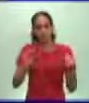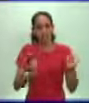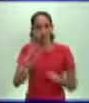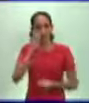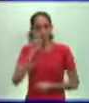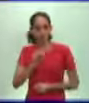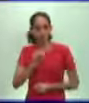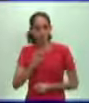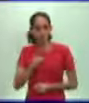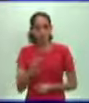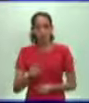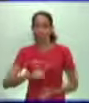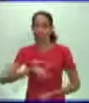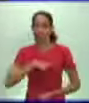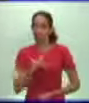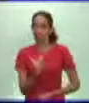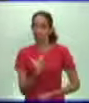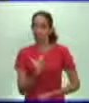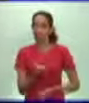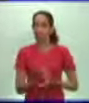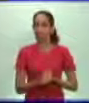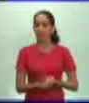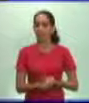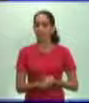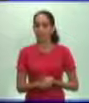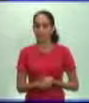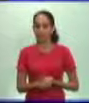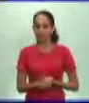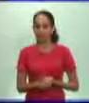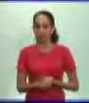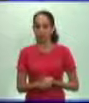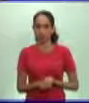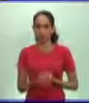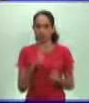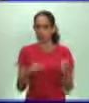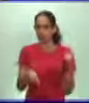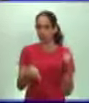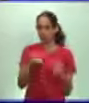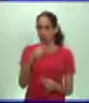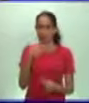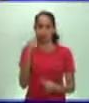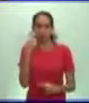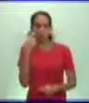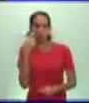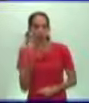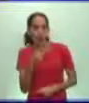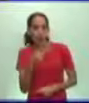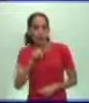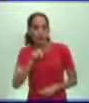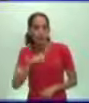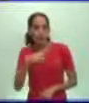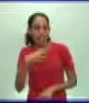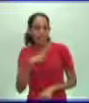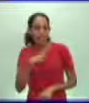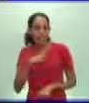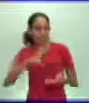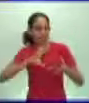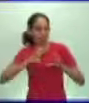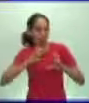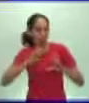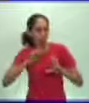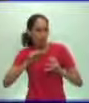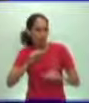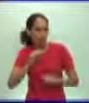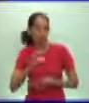precisamente en la cultura, pues va a estar precisamente, muchachos, en contraposición con la visión que se tenía del mundo hasta ese